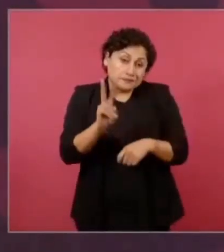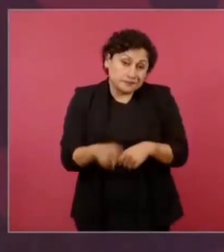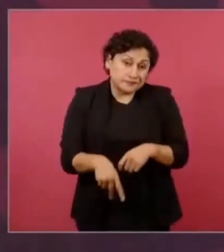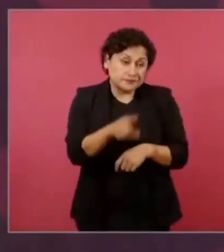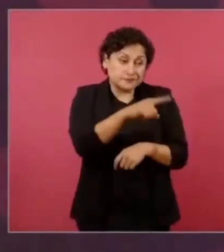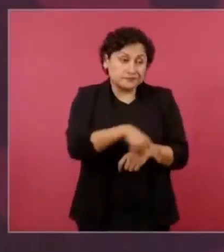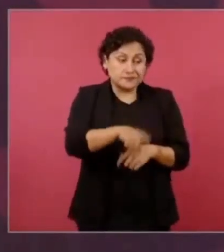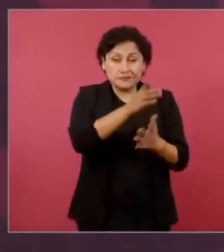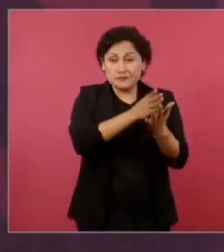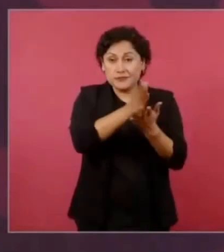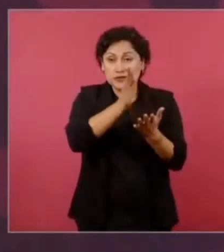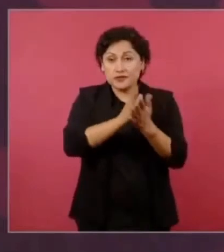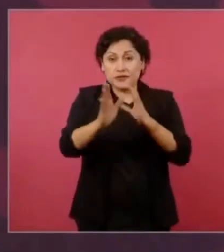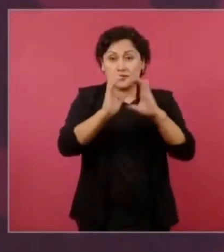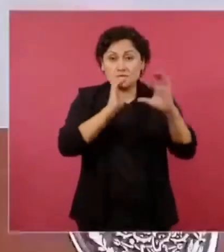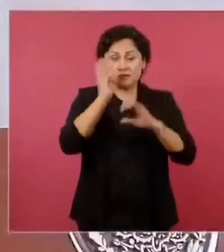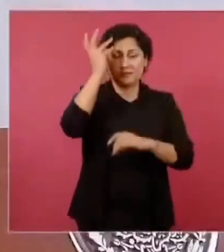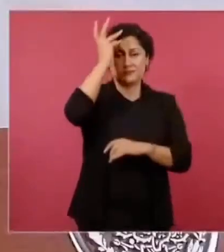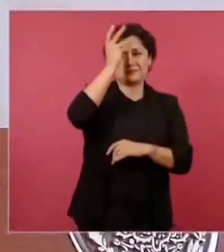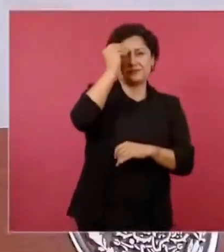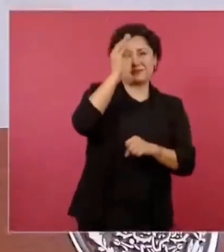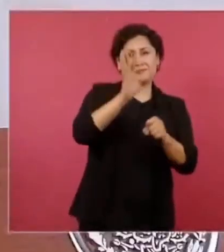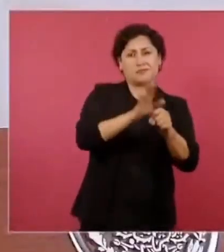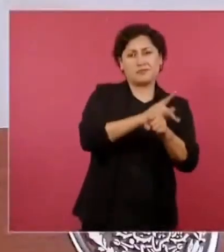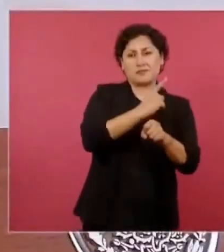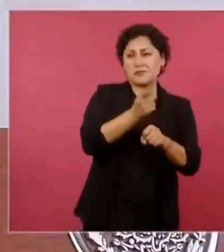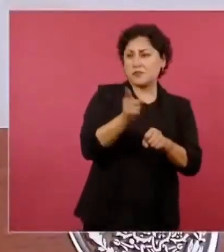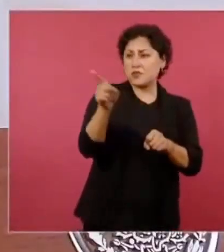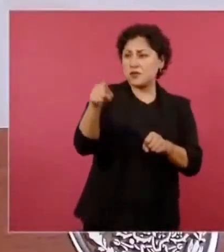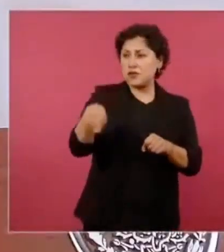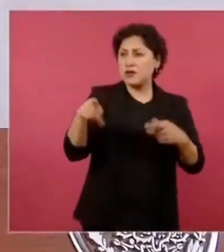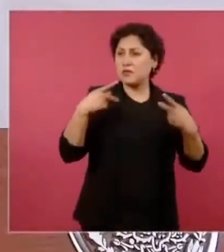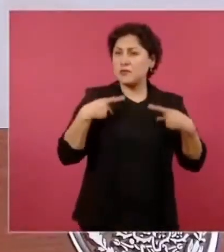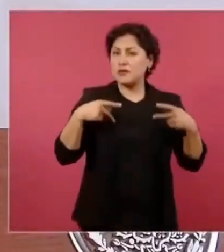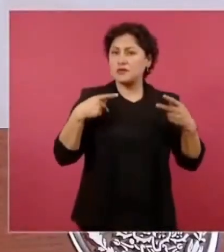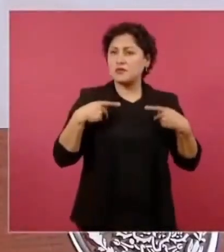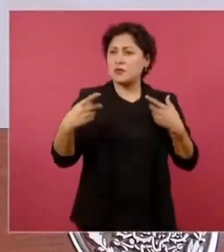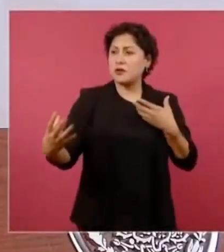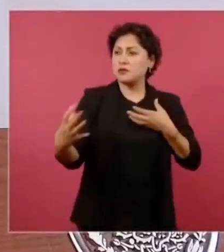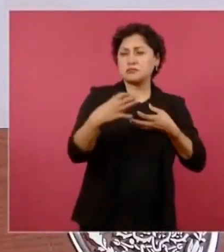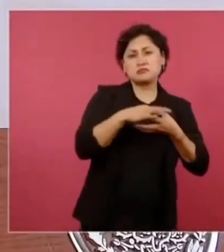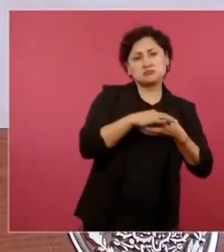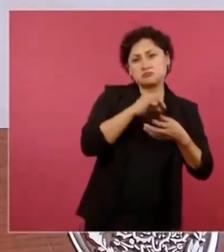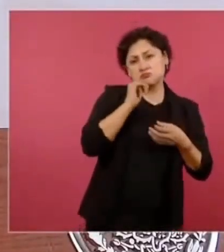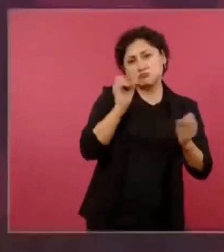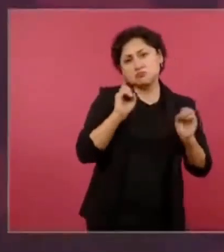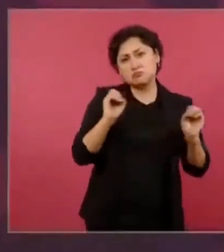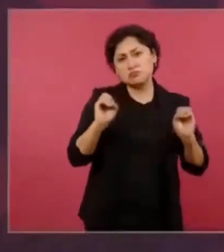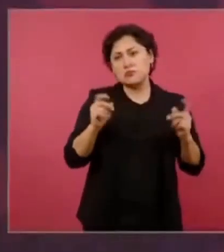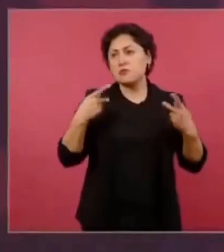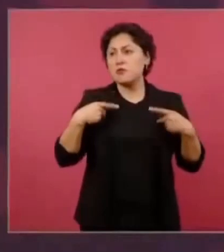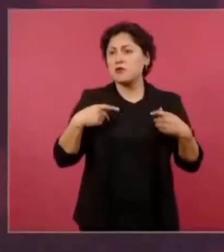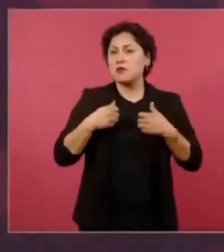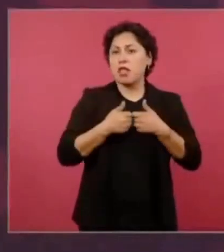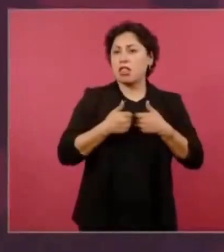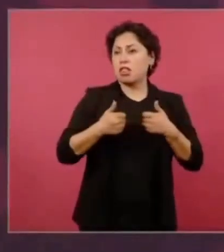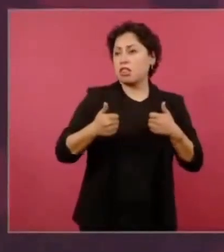de la gente, porque cada vez